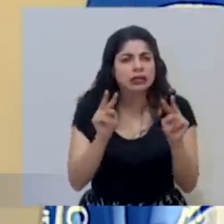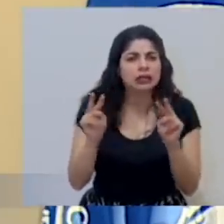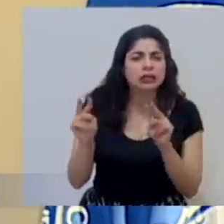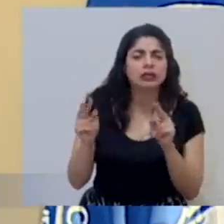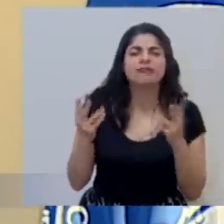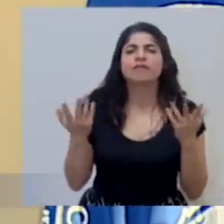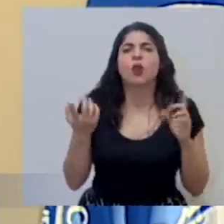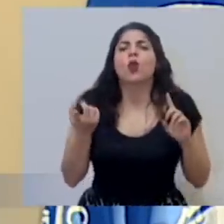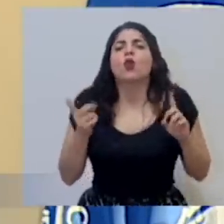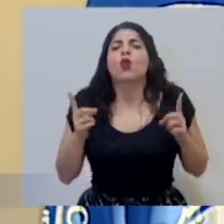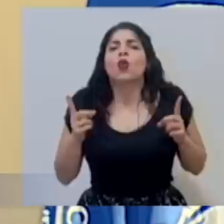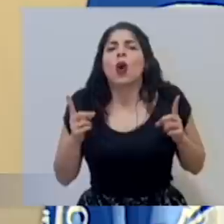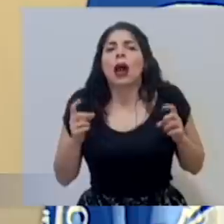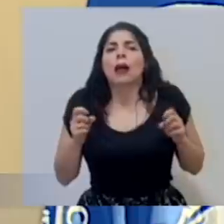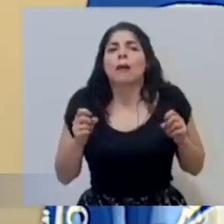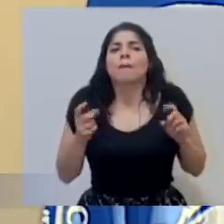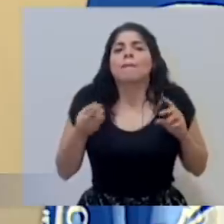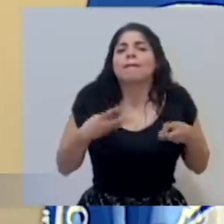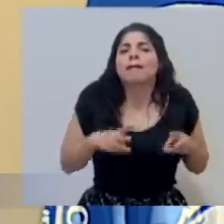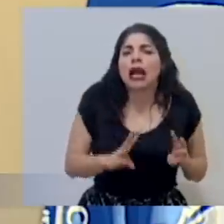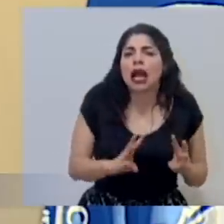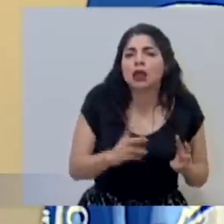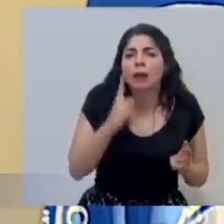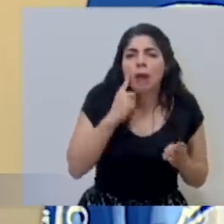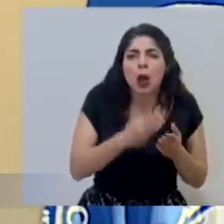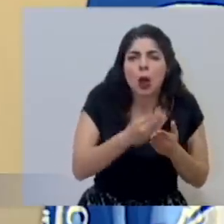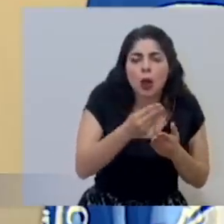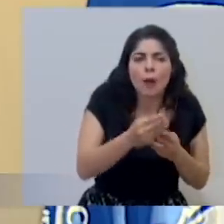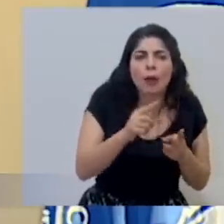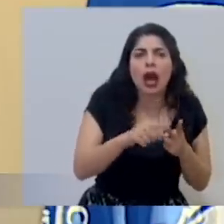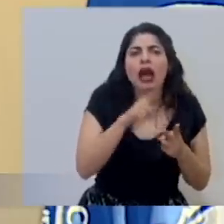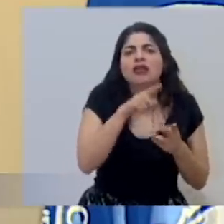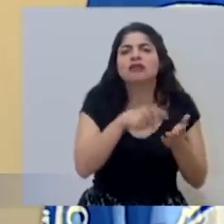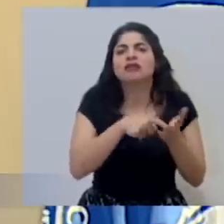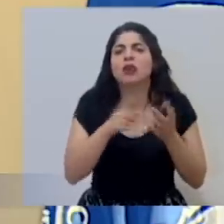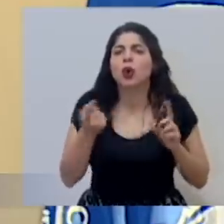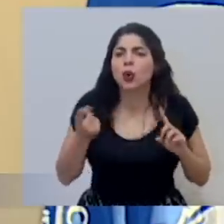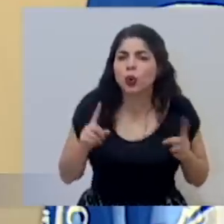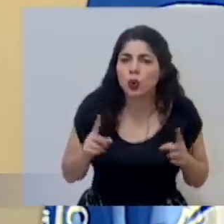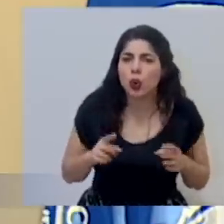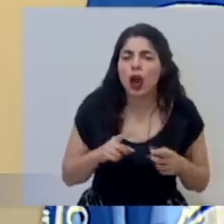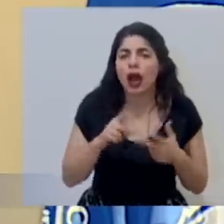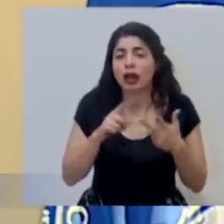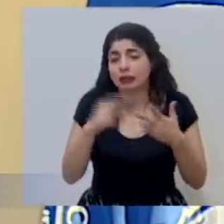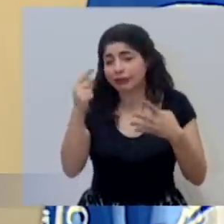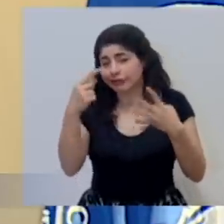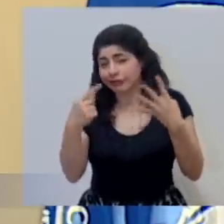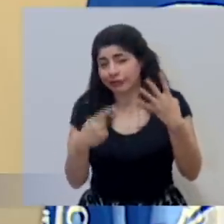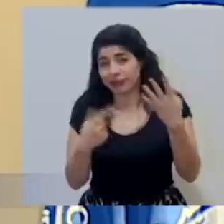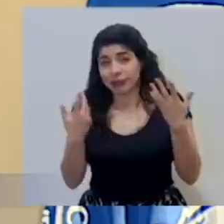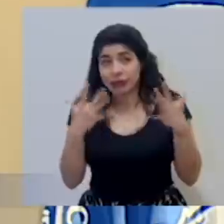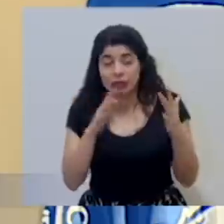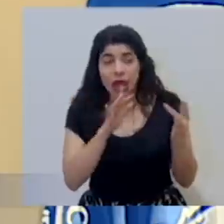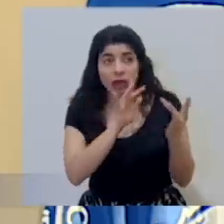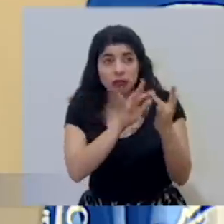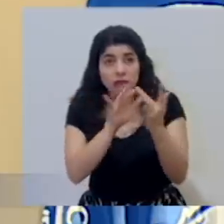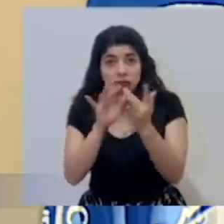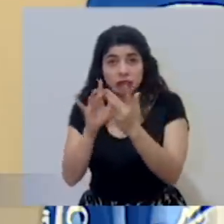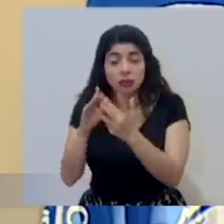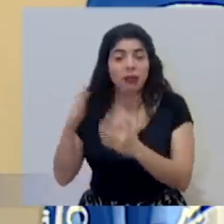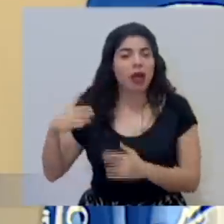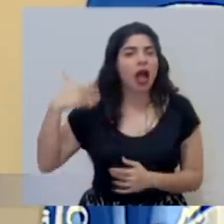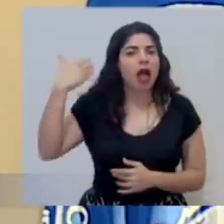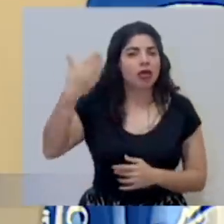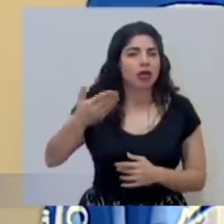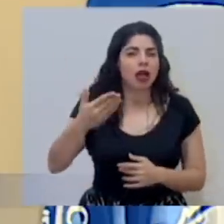cuáles serían los eventuales mecanismos de adquisición cuáles son las condiciones y bajo todo eso pues ya más